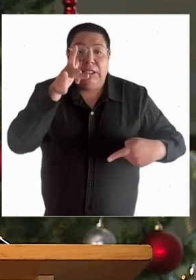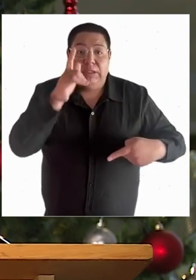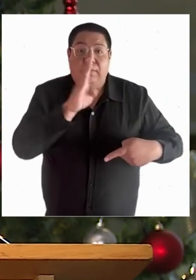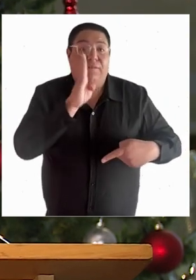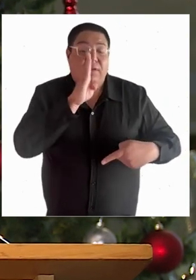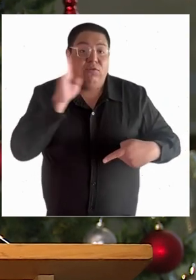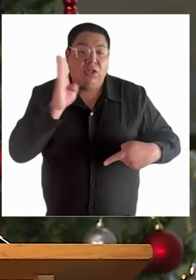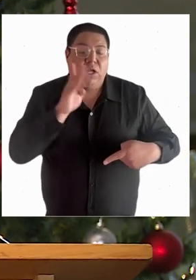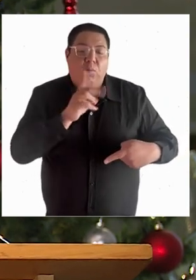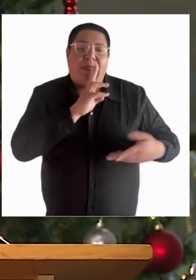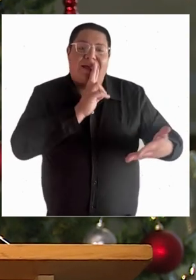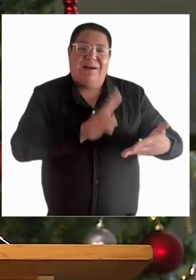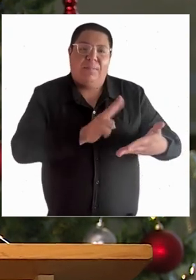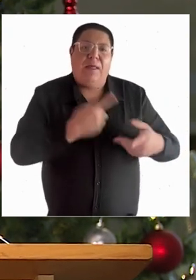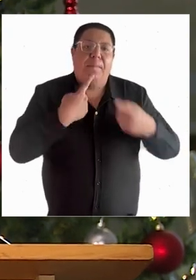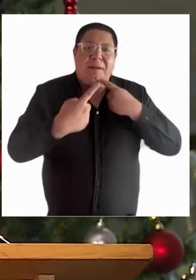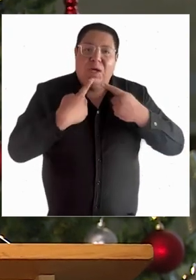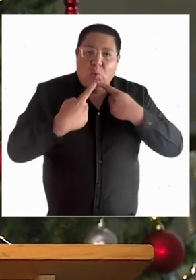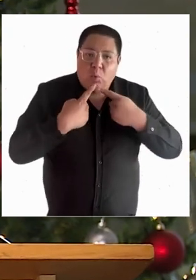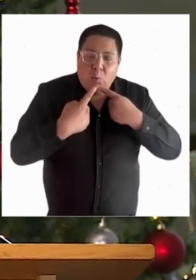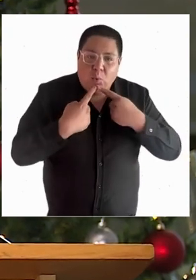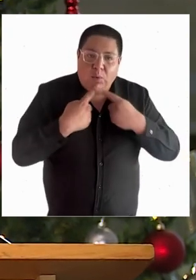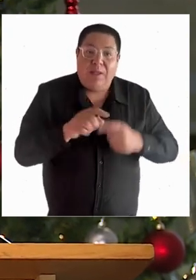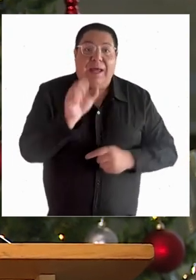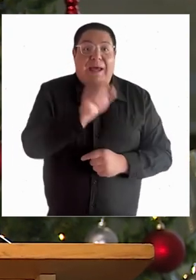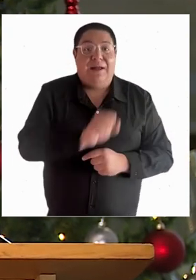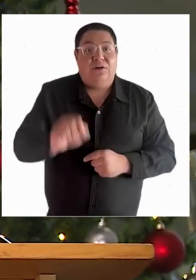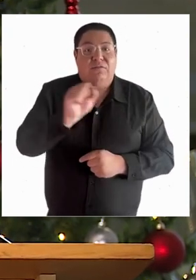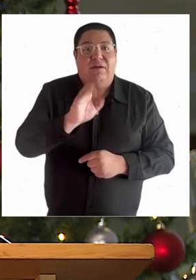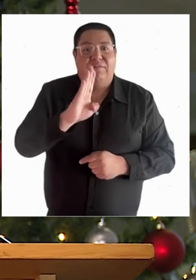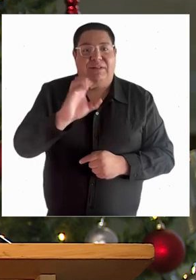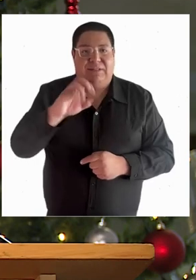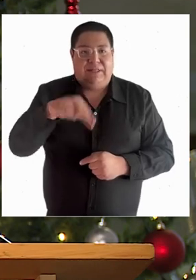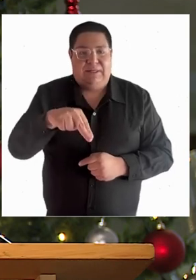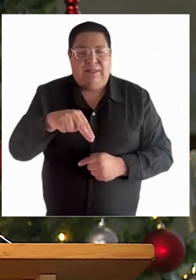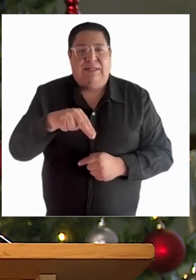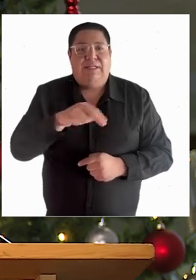jóvenes con discapacidad en programas de integración escolar PIE.